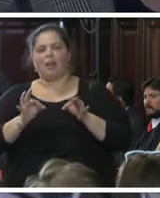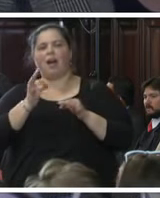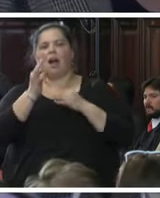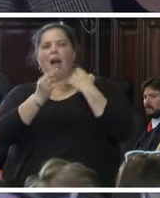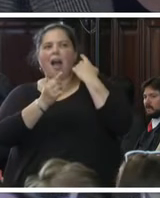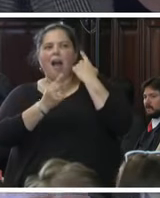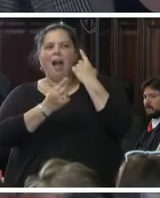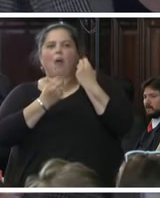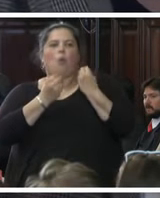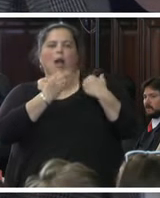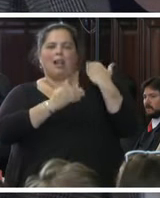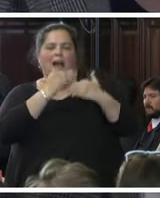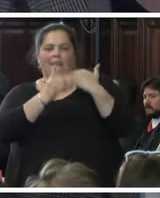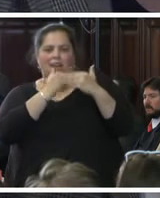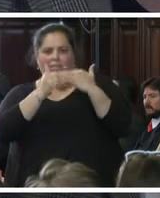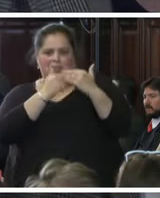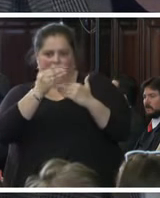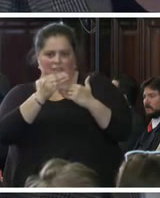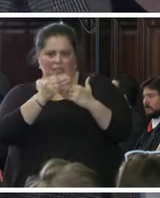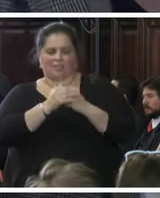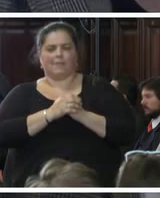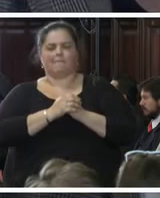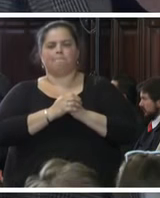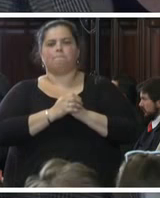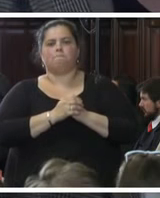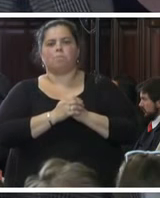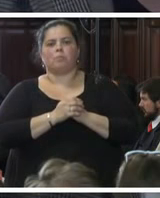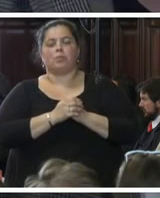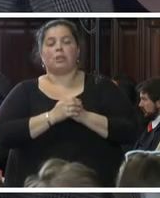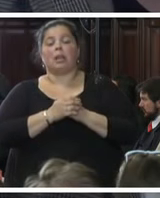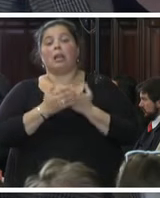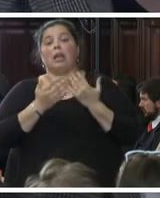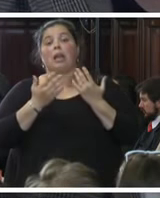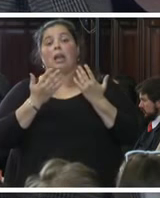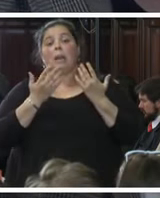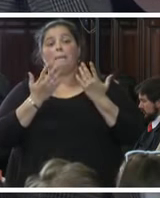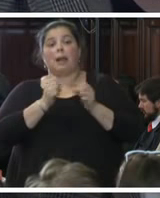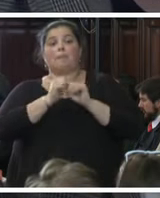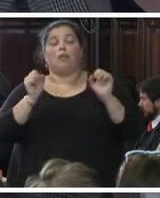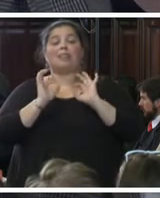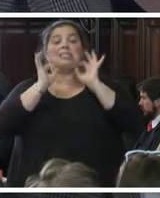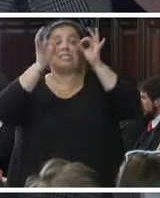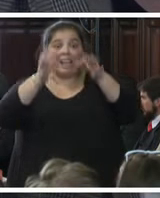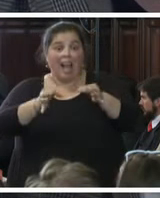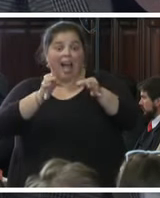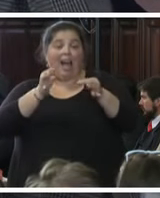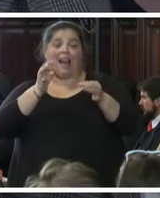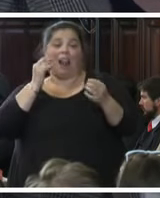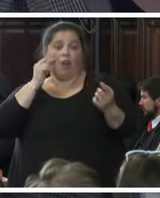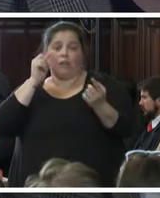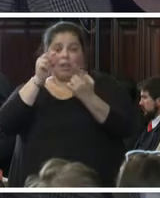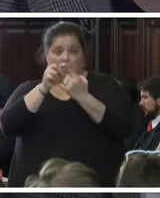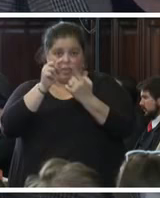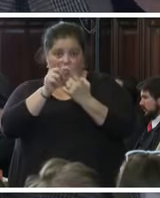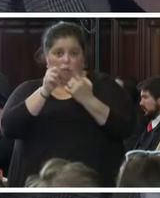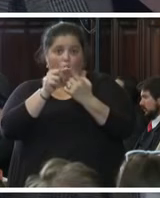avances que requeríamos para llegar al final de los objetivos como bien se ha apuntado